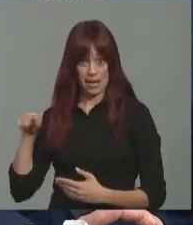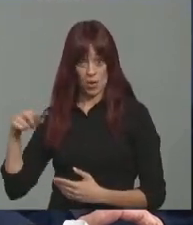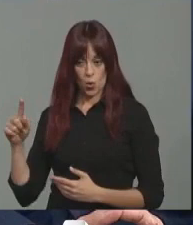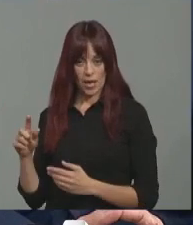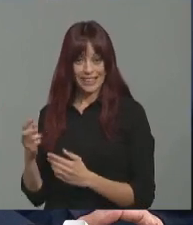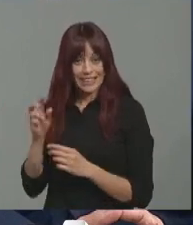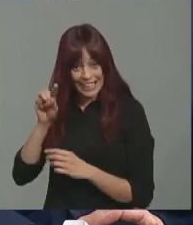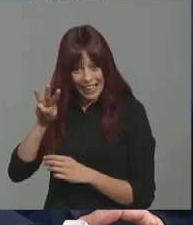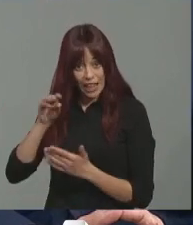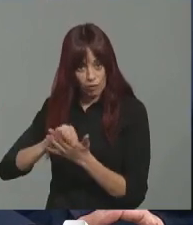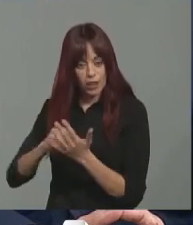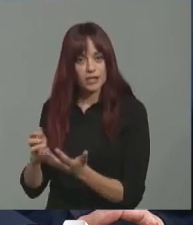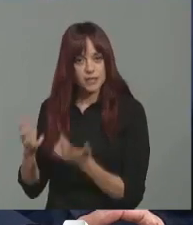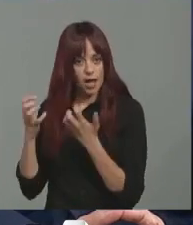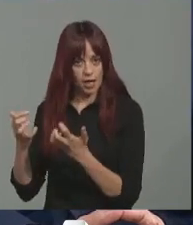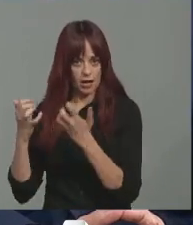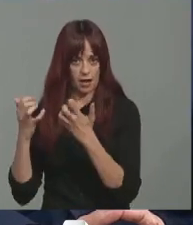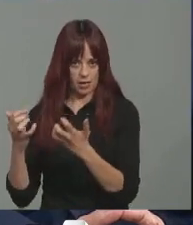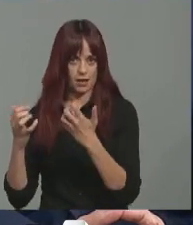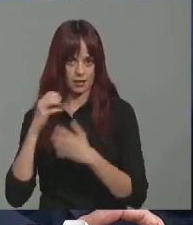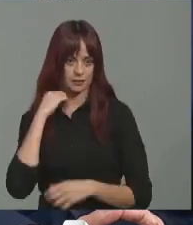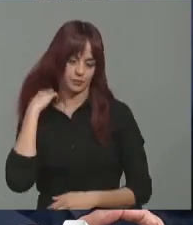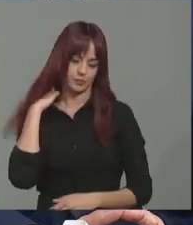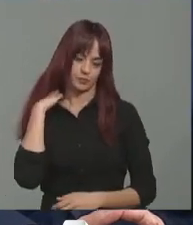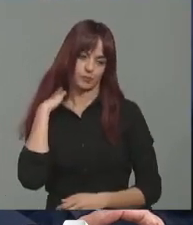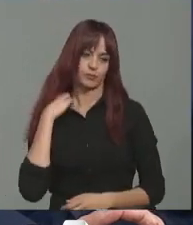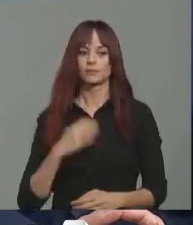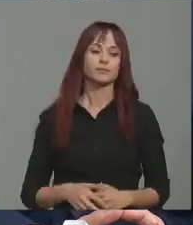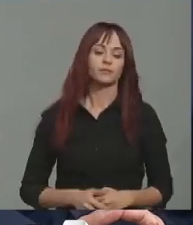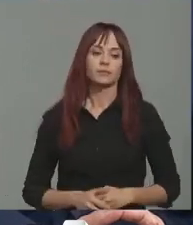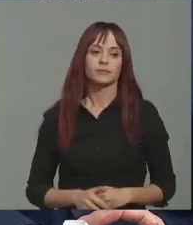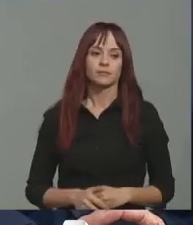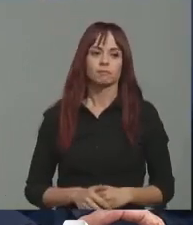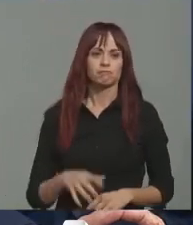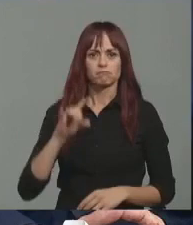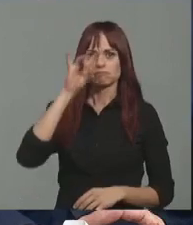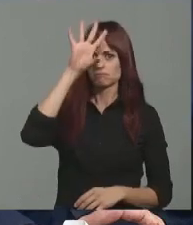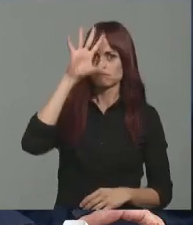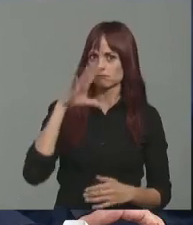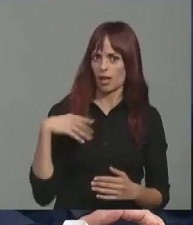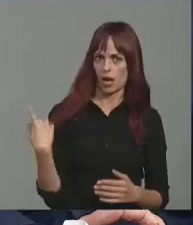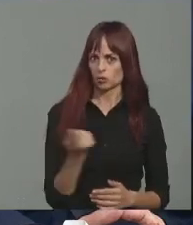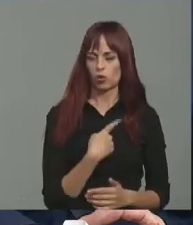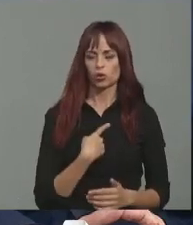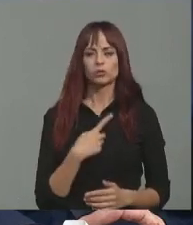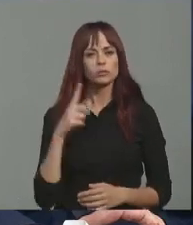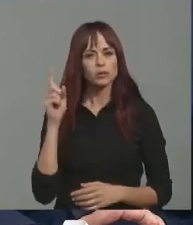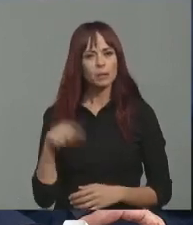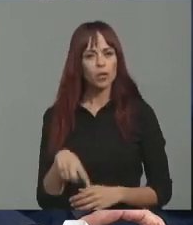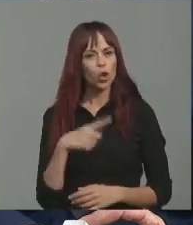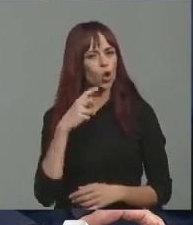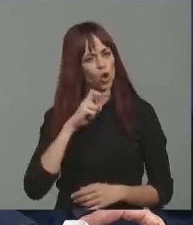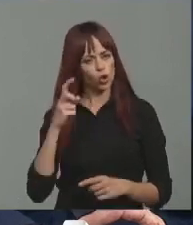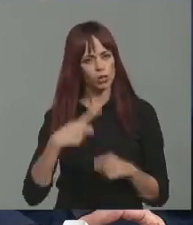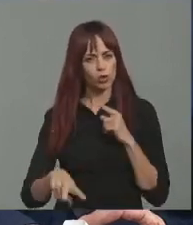13 elecciones, ha ganado ya el Partido Nacionalista Vasco. Es una cosa que nos ha sorprendido a todos. Y otra cosa que